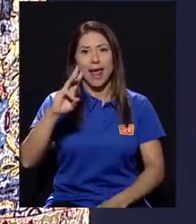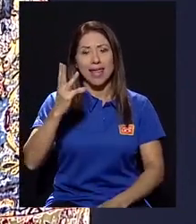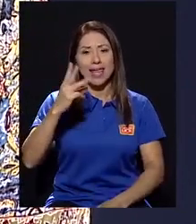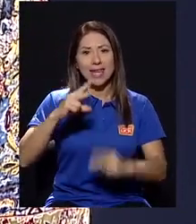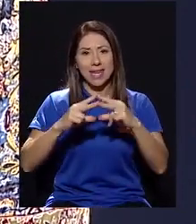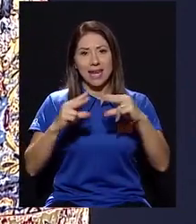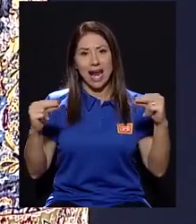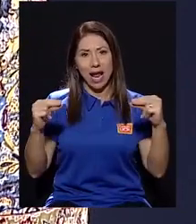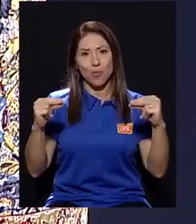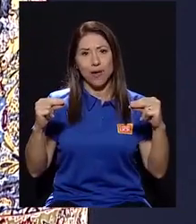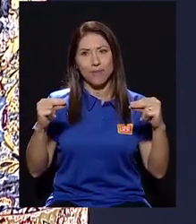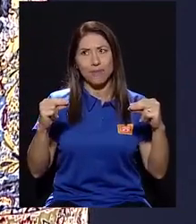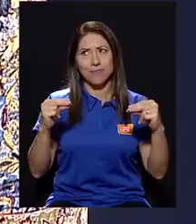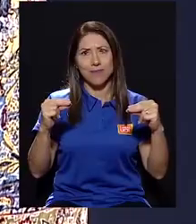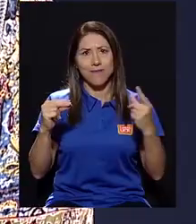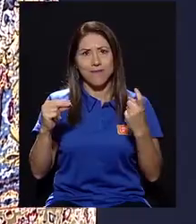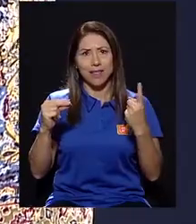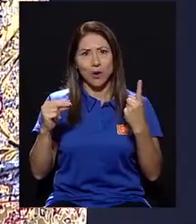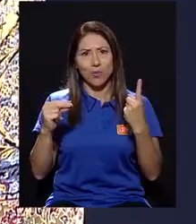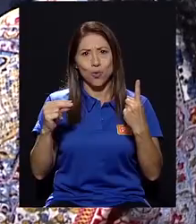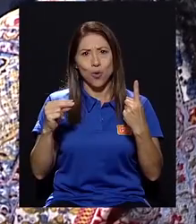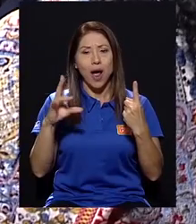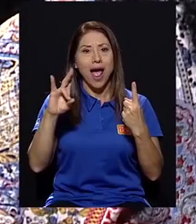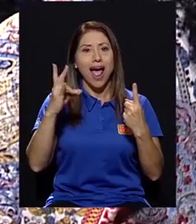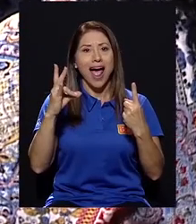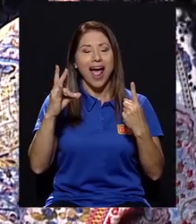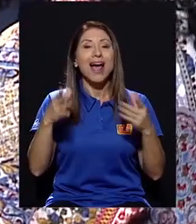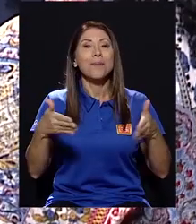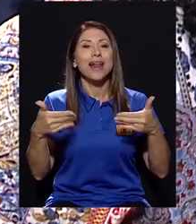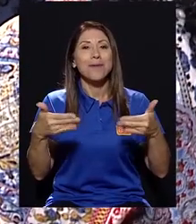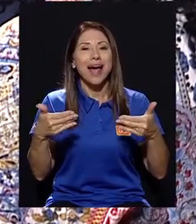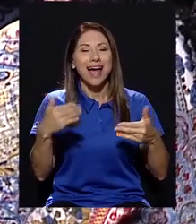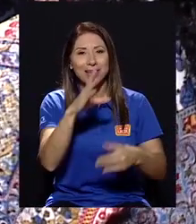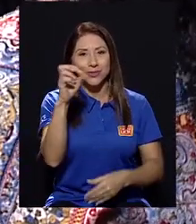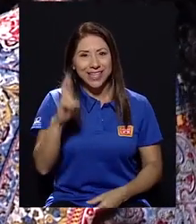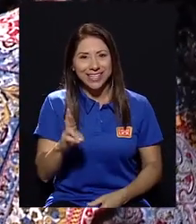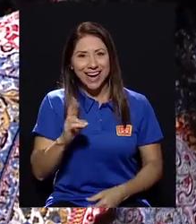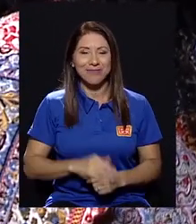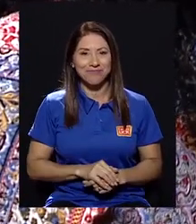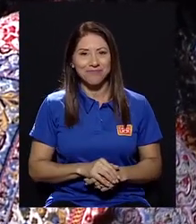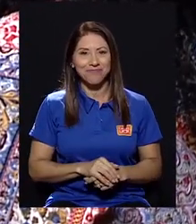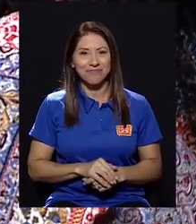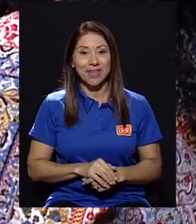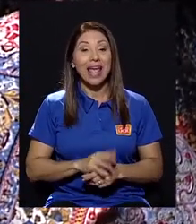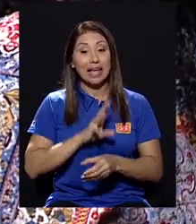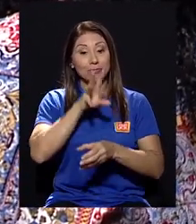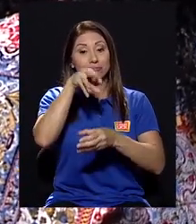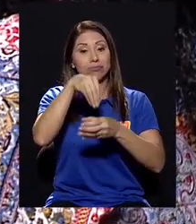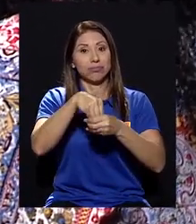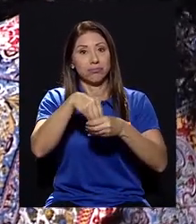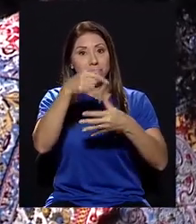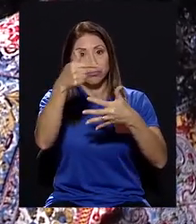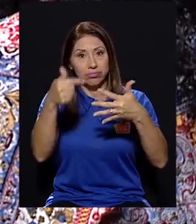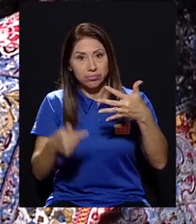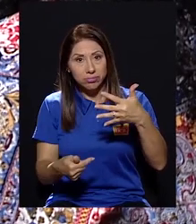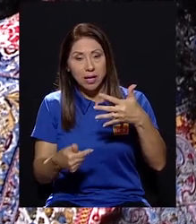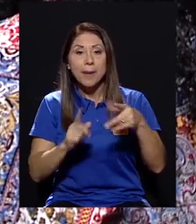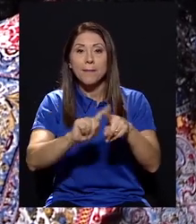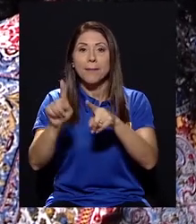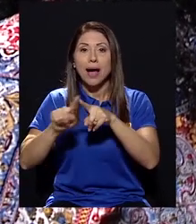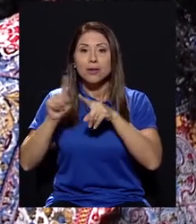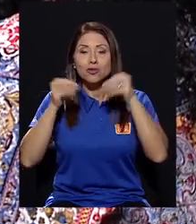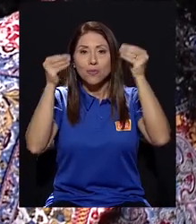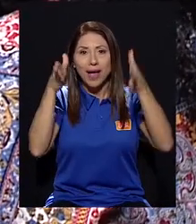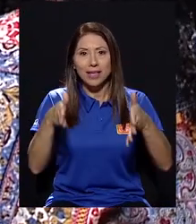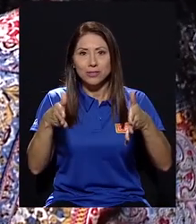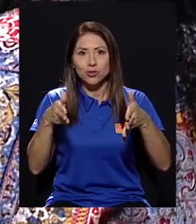y Nicaragua. Me falta uno. Costa Rica. Panamá y Costa Rica. Dentro de ellos, tenemos varios maestros y